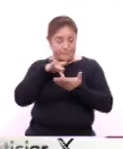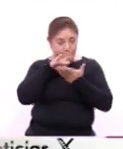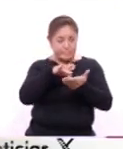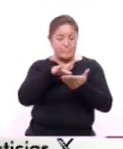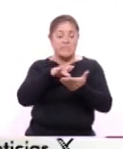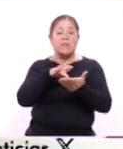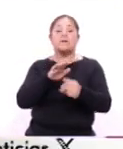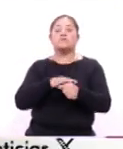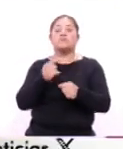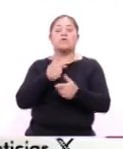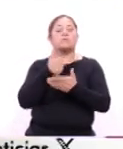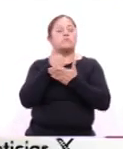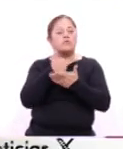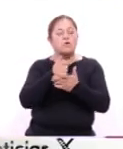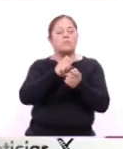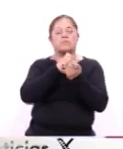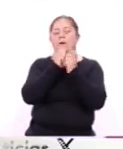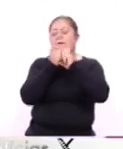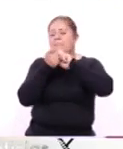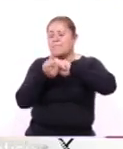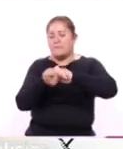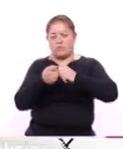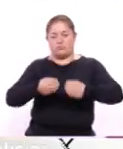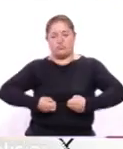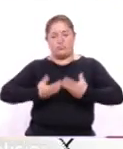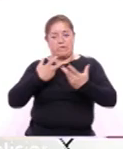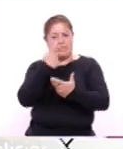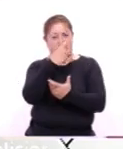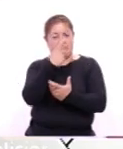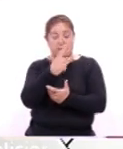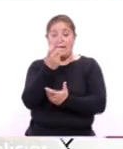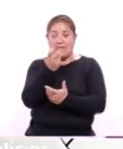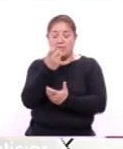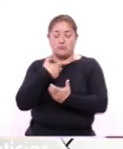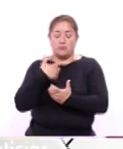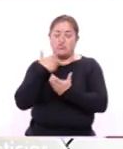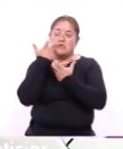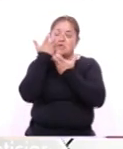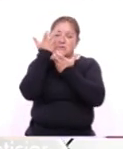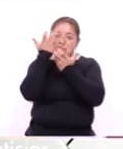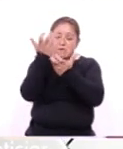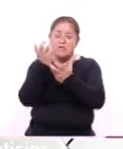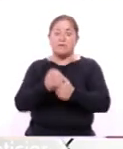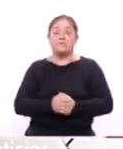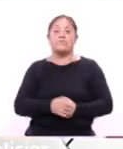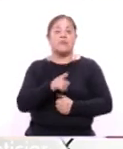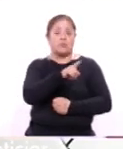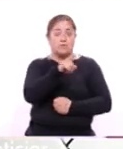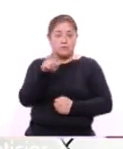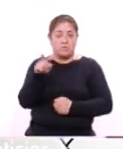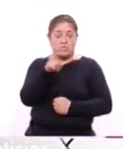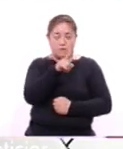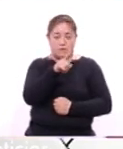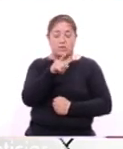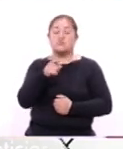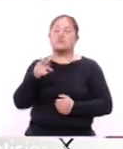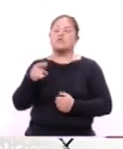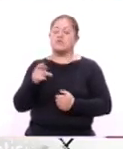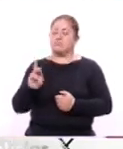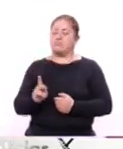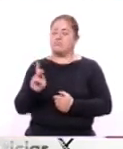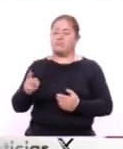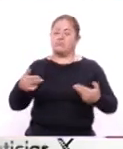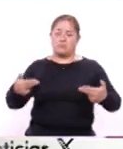cambiamos una partecita de su vida. Y eso es lo que yo deseo. Y ustedes como pueblos originarios